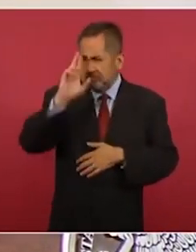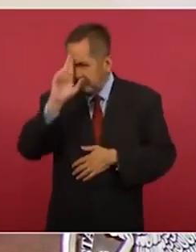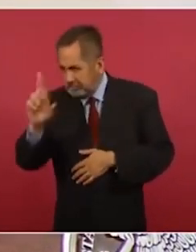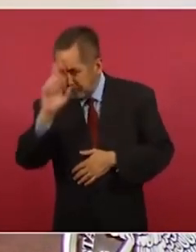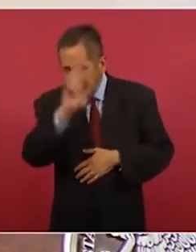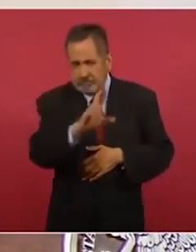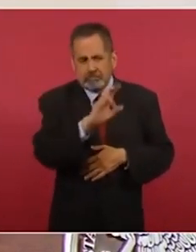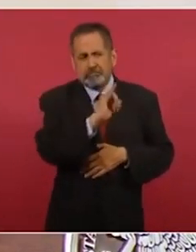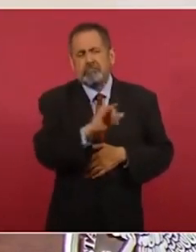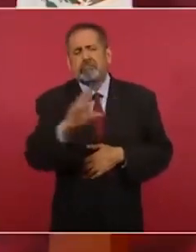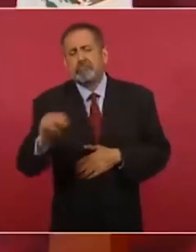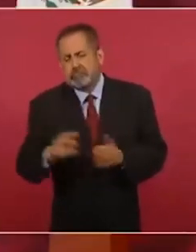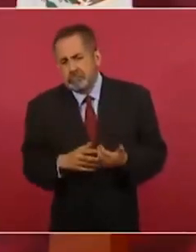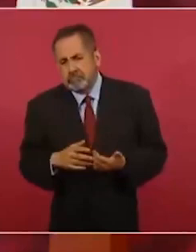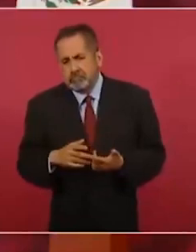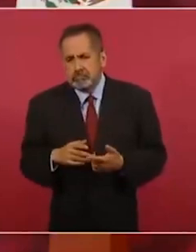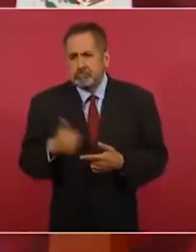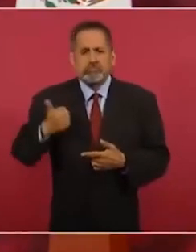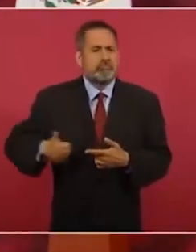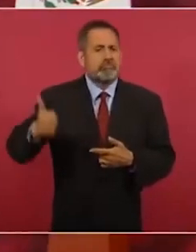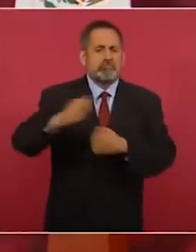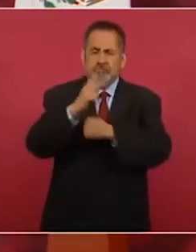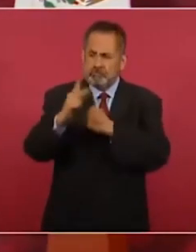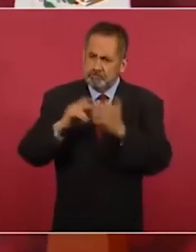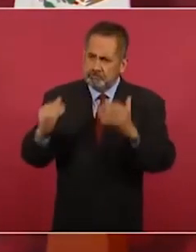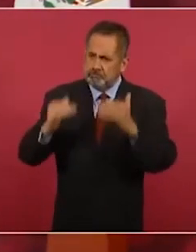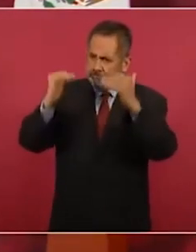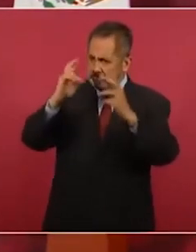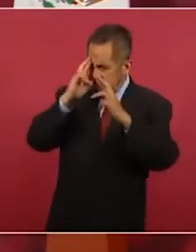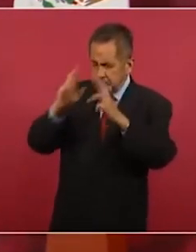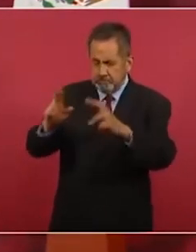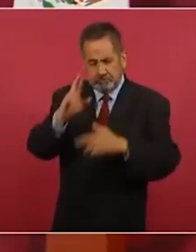¿Vamos a respetar la soberanía de los pueblos o no?